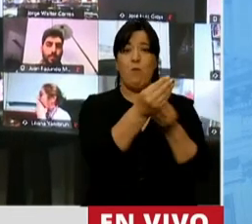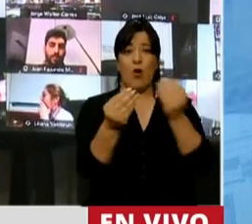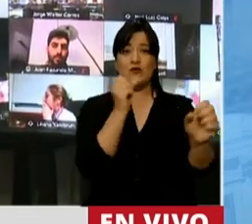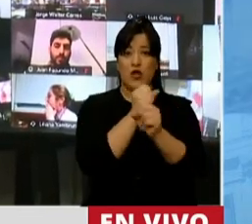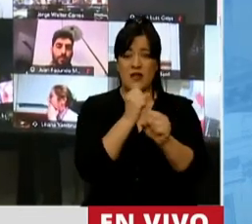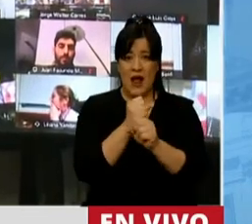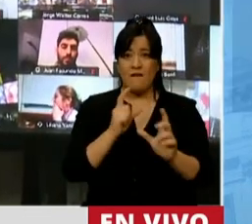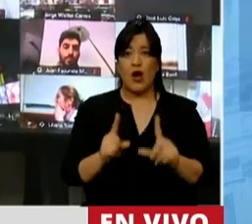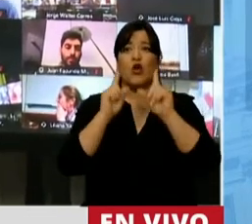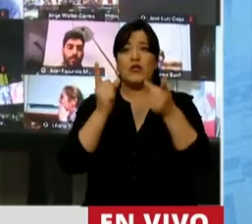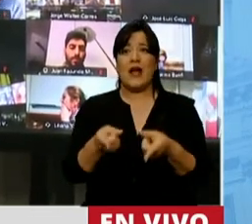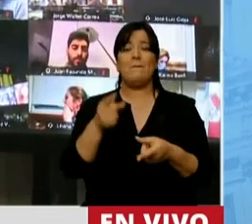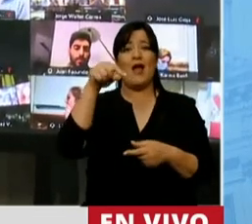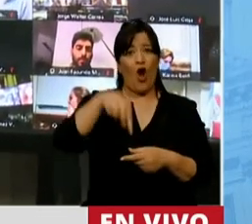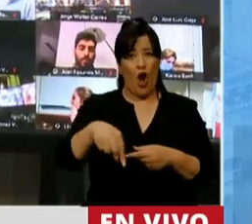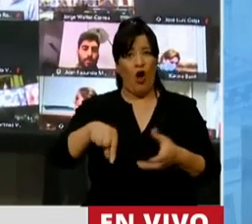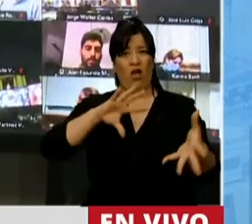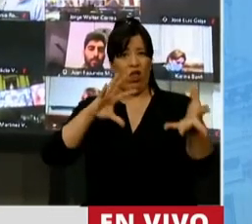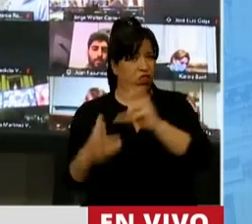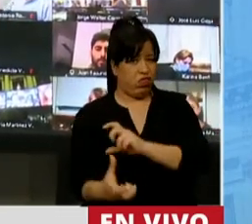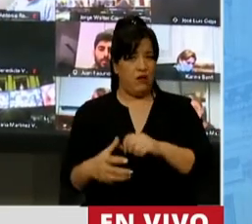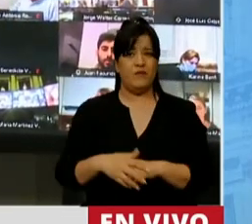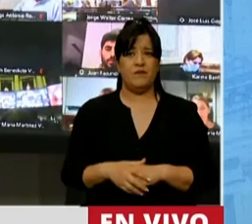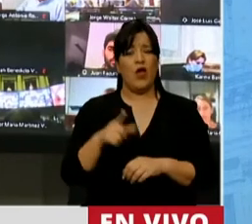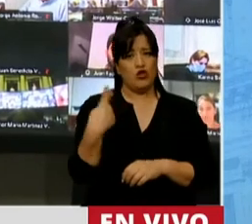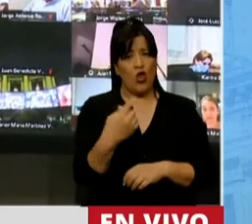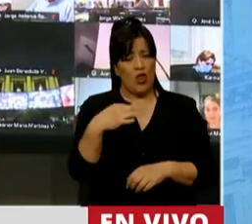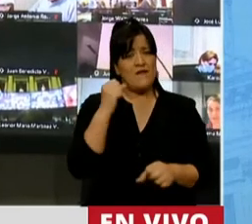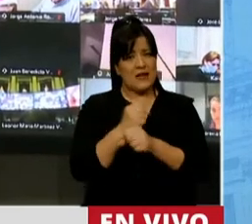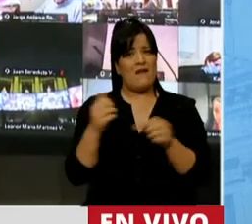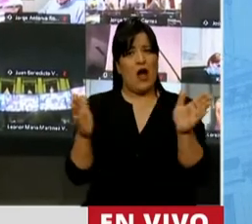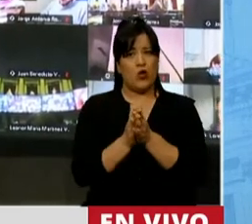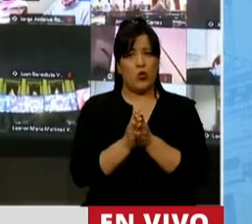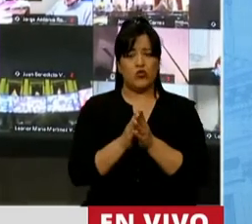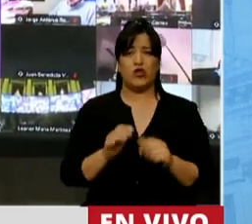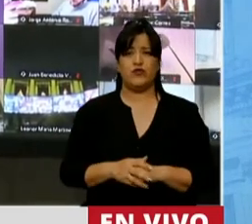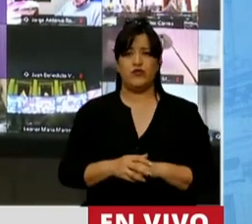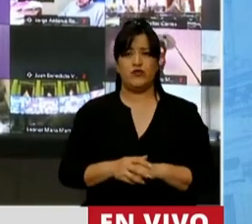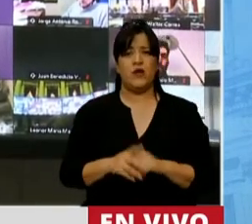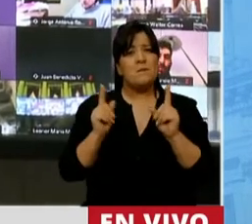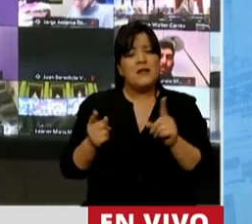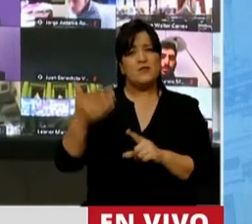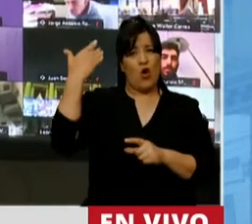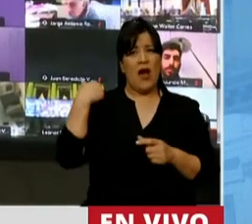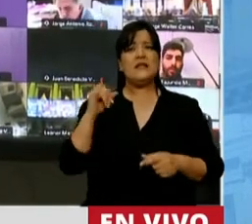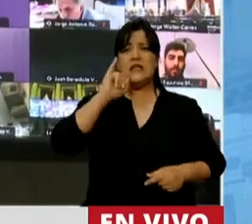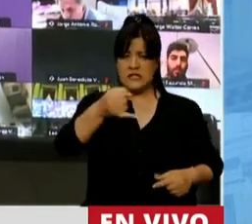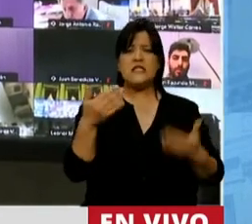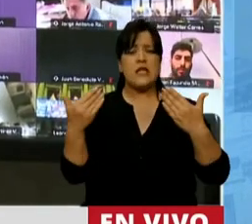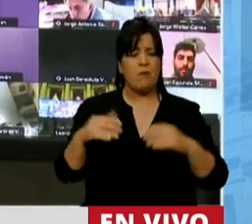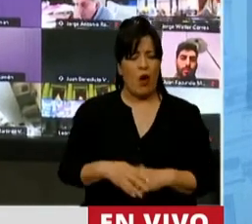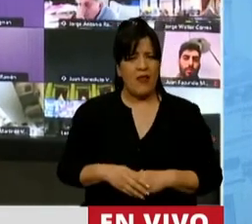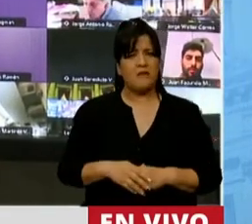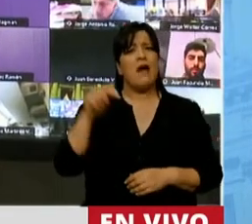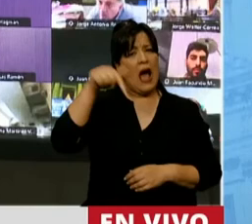trabajo y todo un sector que hoy se ve caído. Trabajemos juntos. Como decíamos en nuestra gestión, sí se puede.